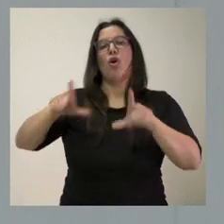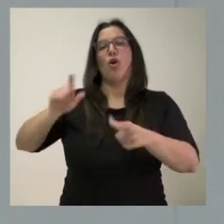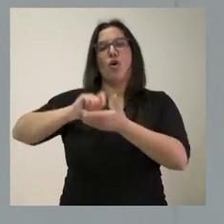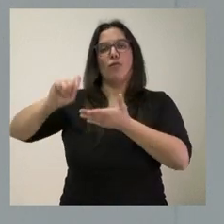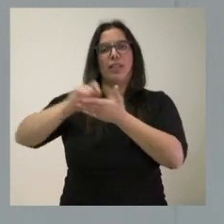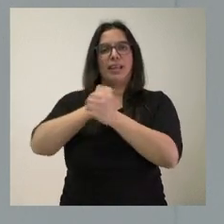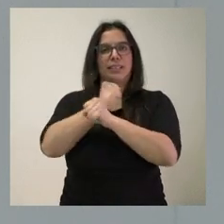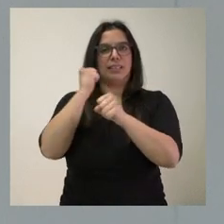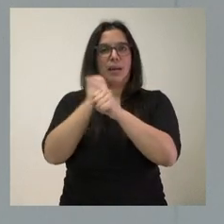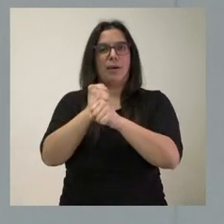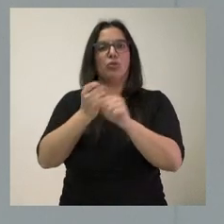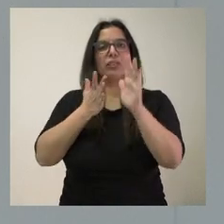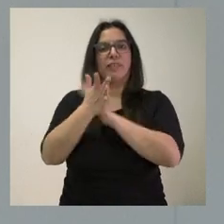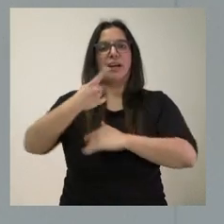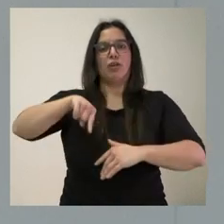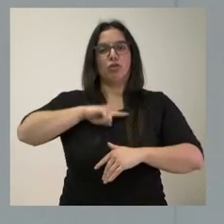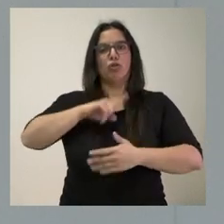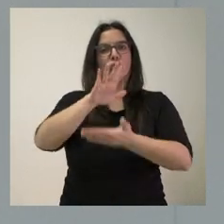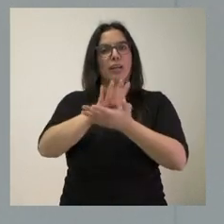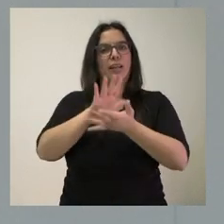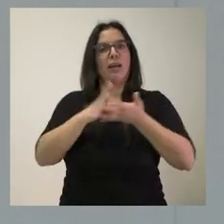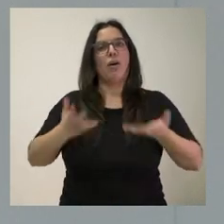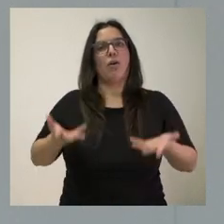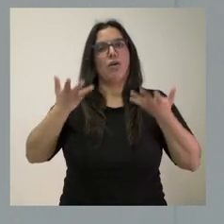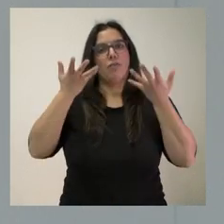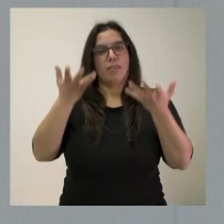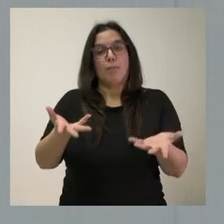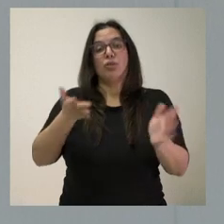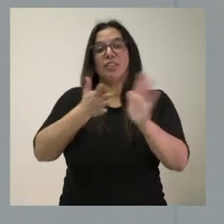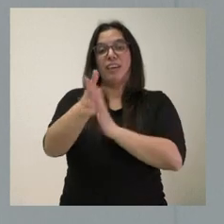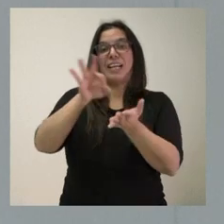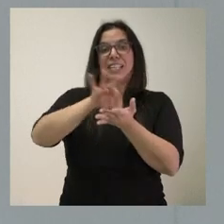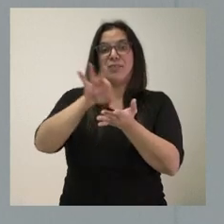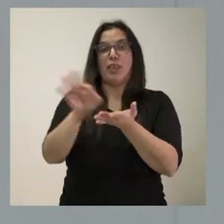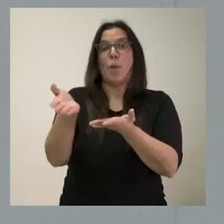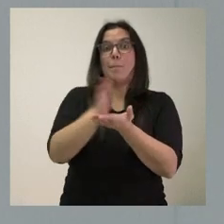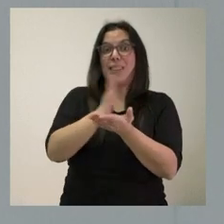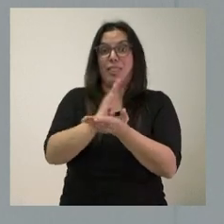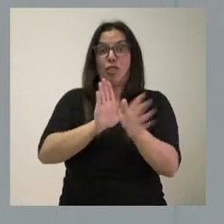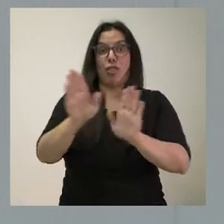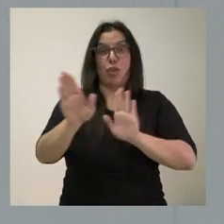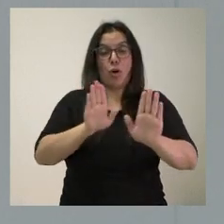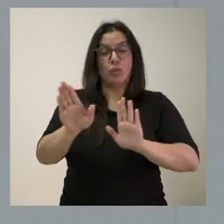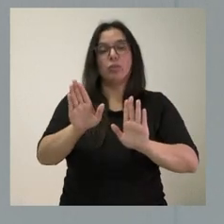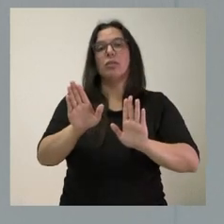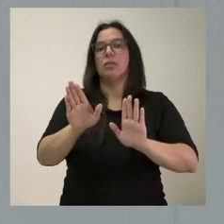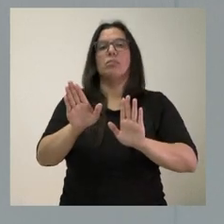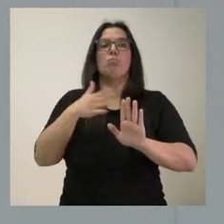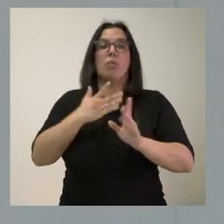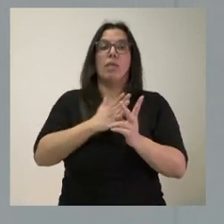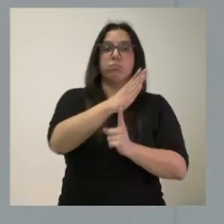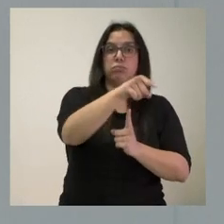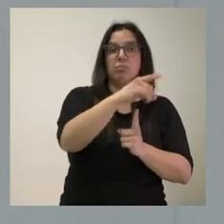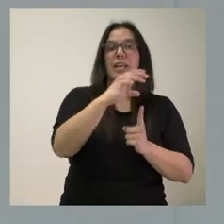Esa es la garantía de tranquilidad que nosotros ofrecemos, que es que el servicio de mediación está garantizado, bien a través de la Fundación